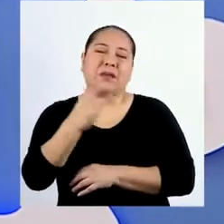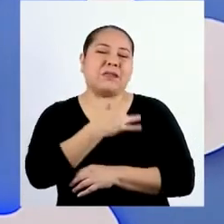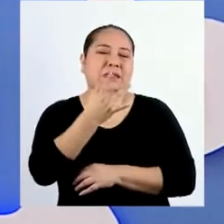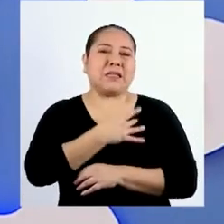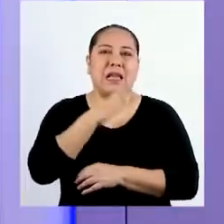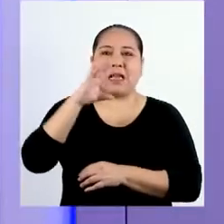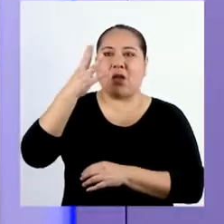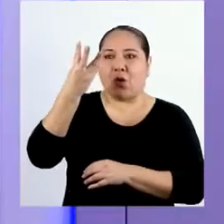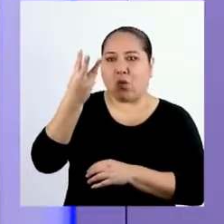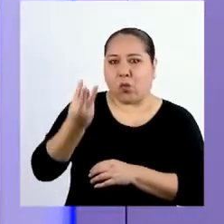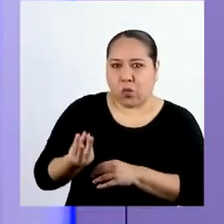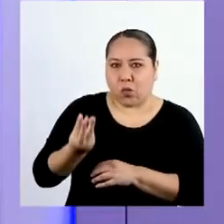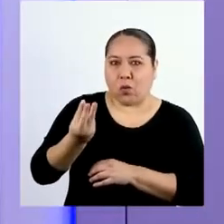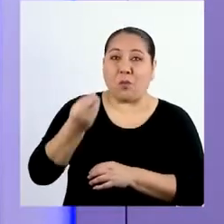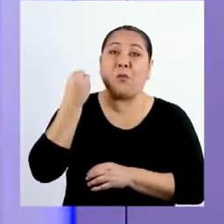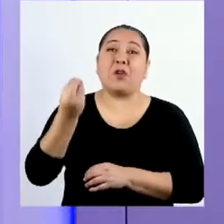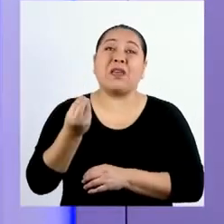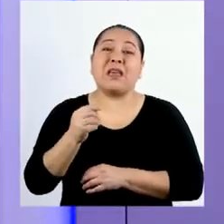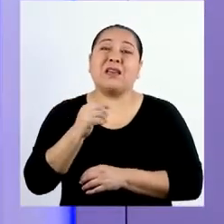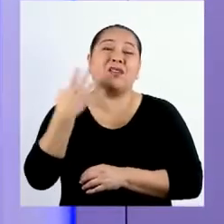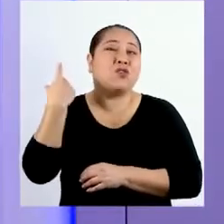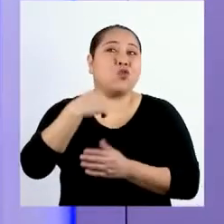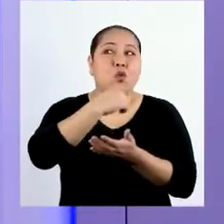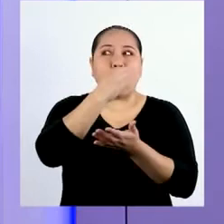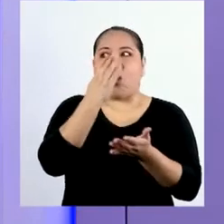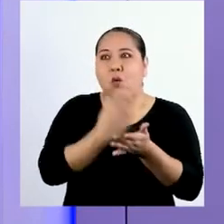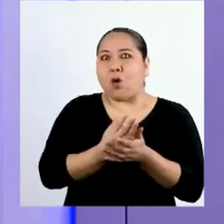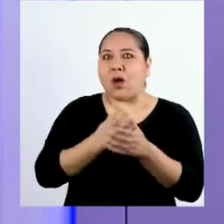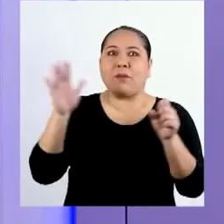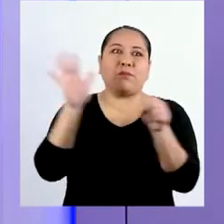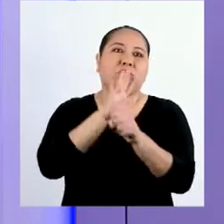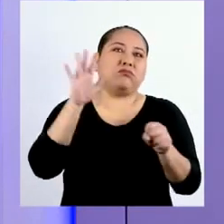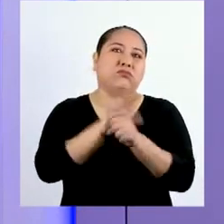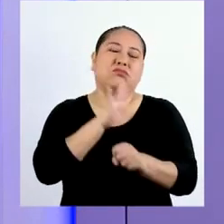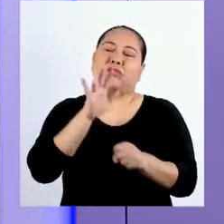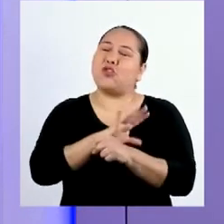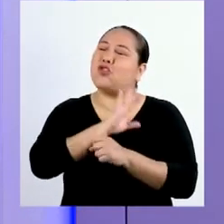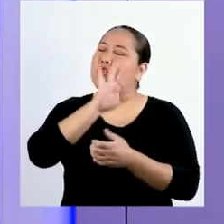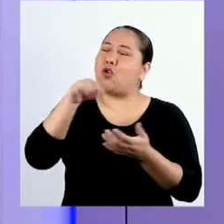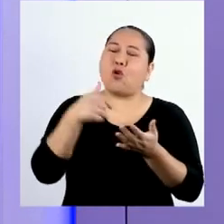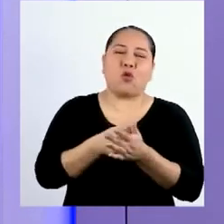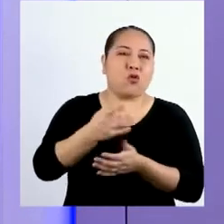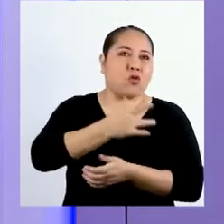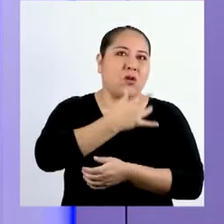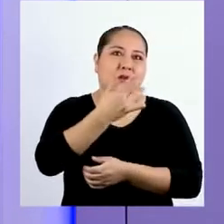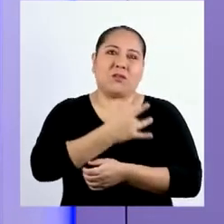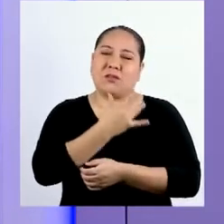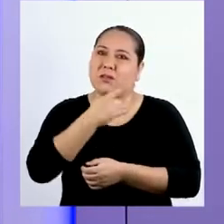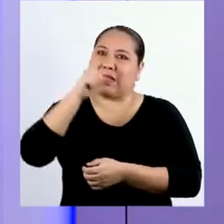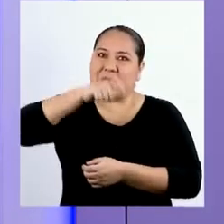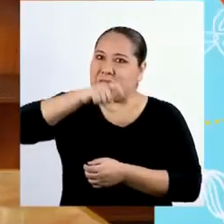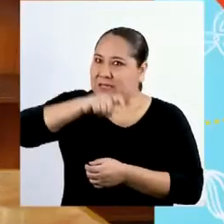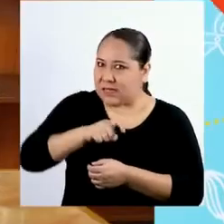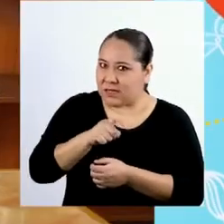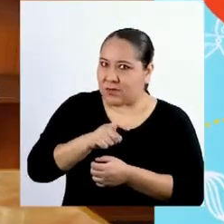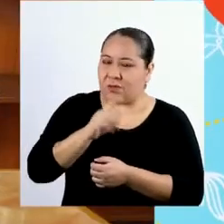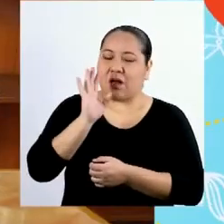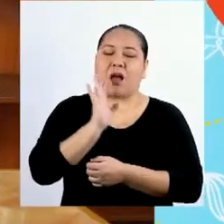escasez. Pues, nunca nos alcanzará para cubrir todas las necesidades que tenemos.